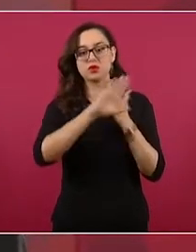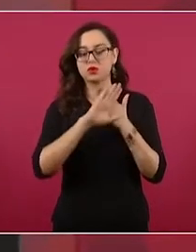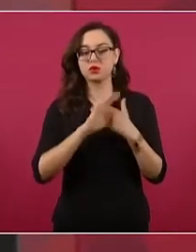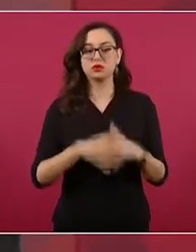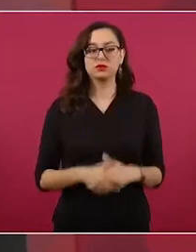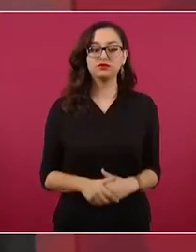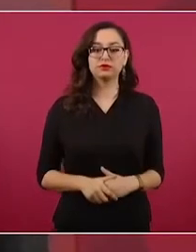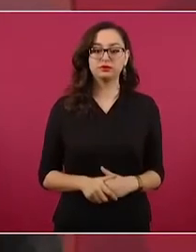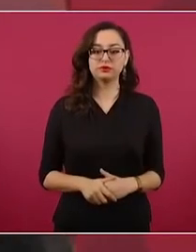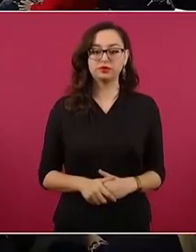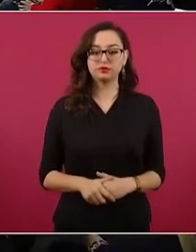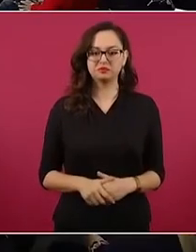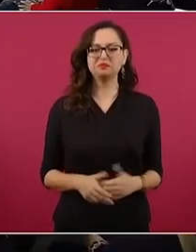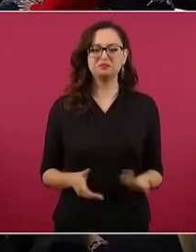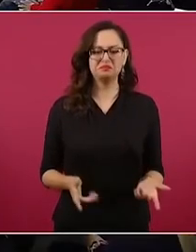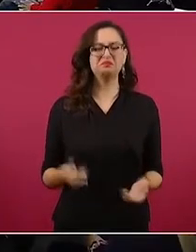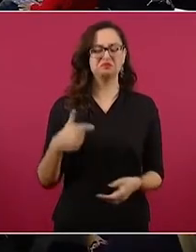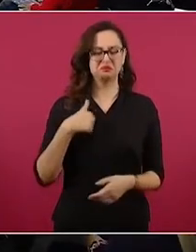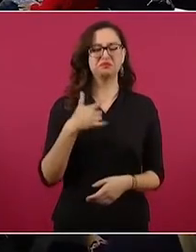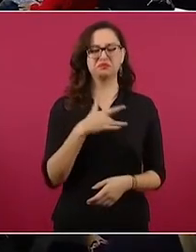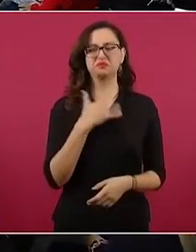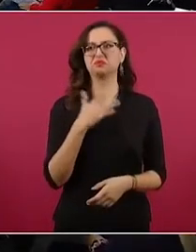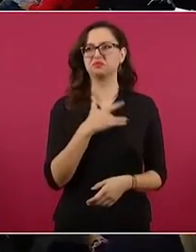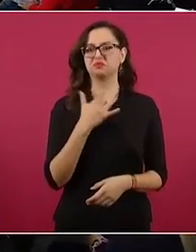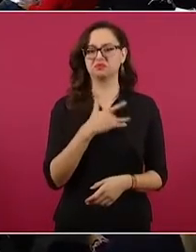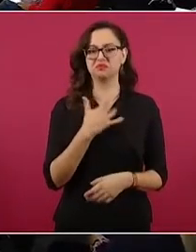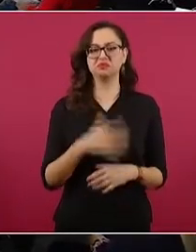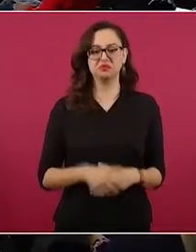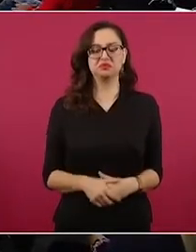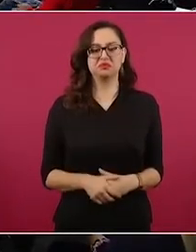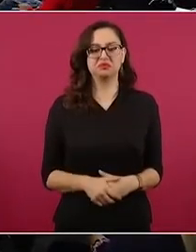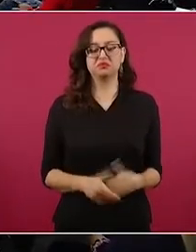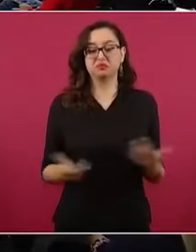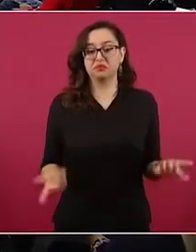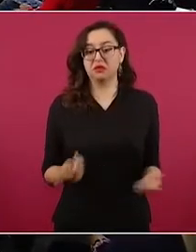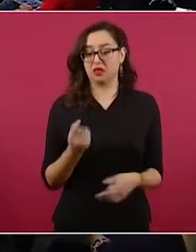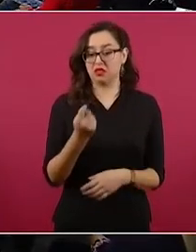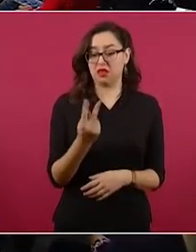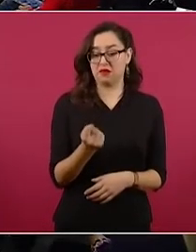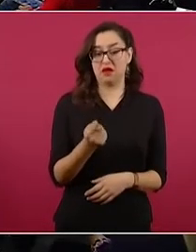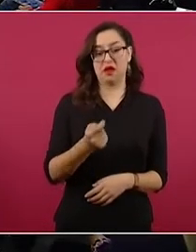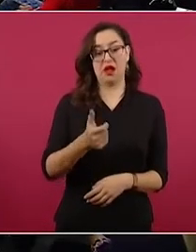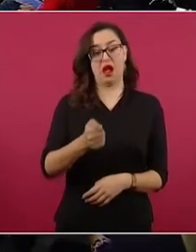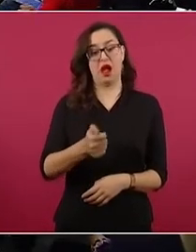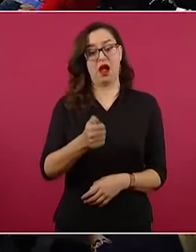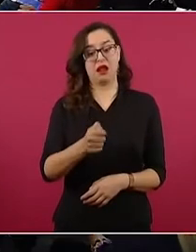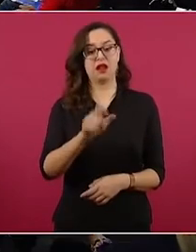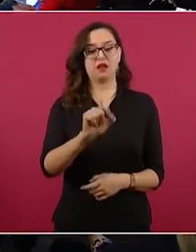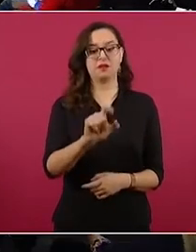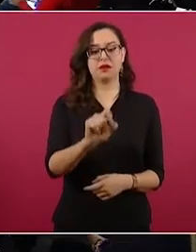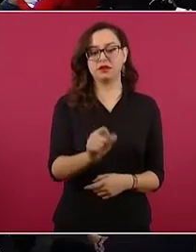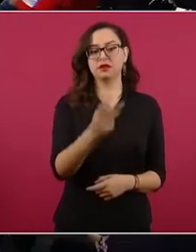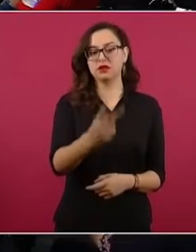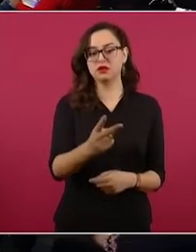Y me da mucho gusto que hasta en el canal 22, en el 11,